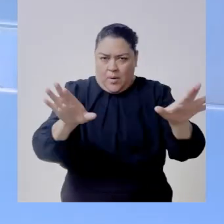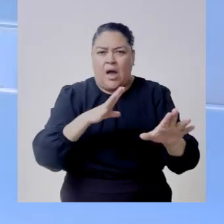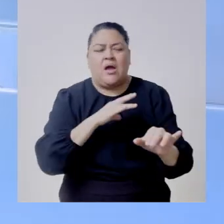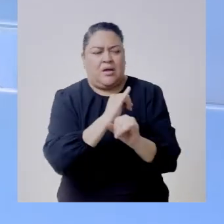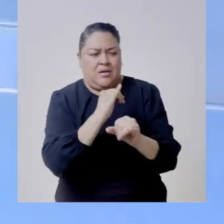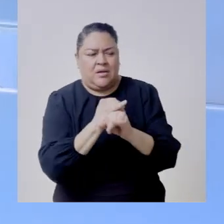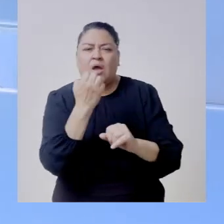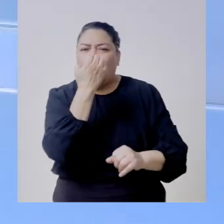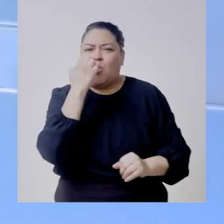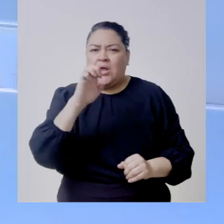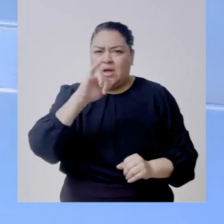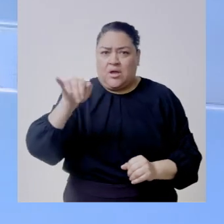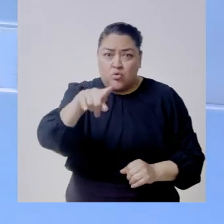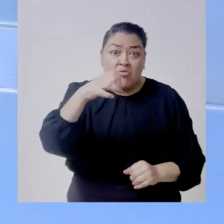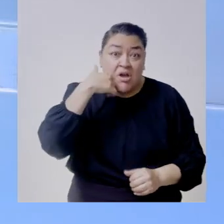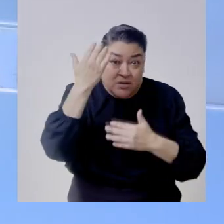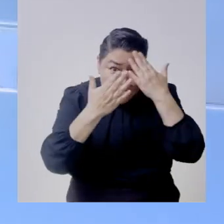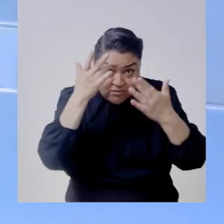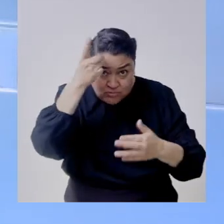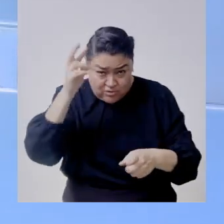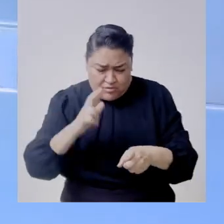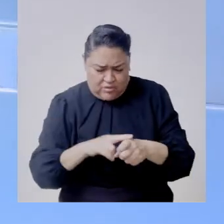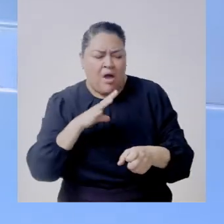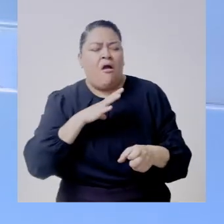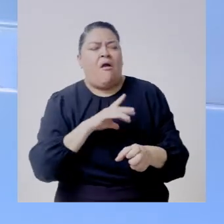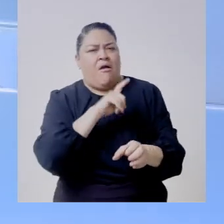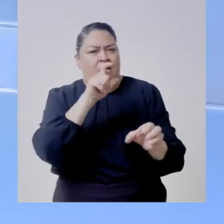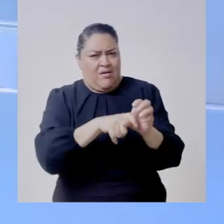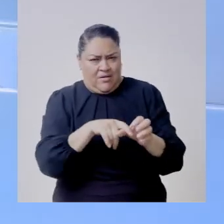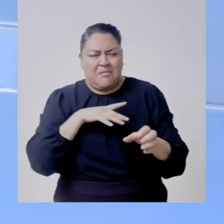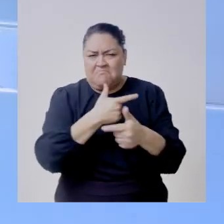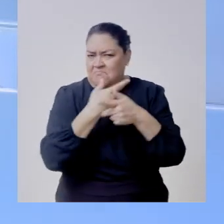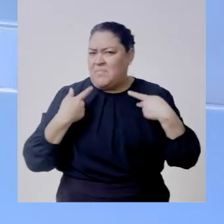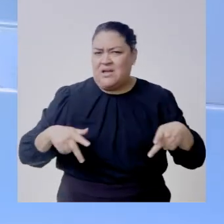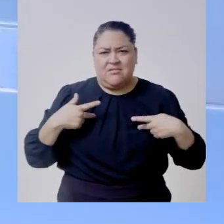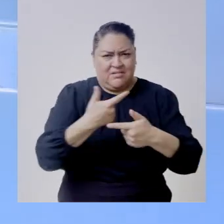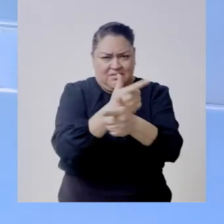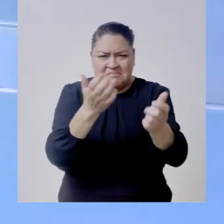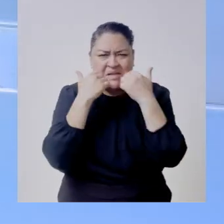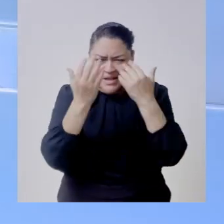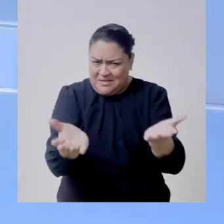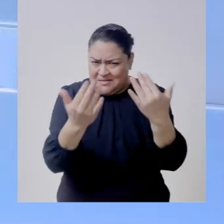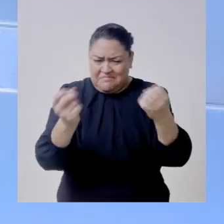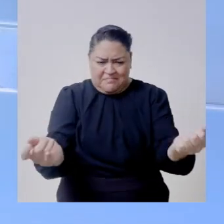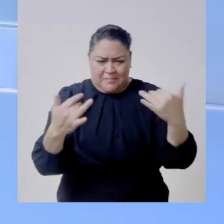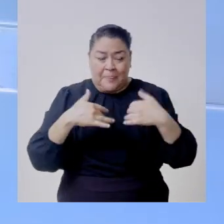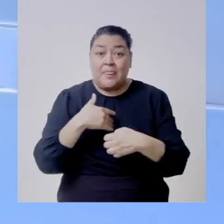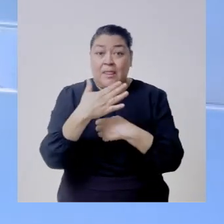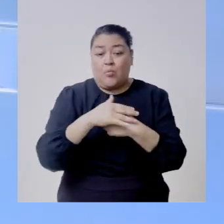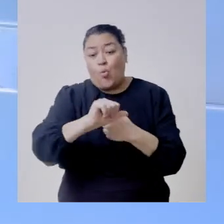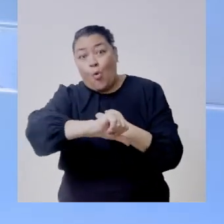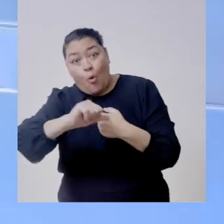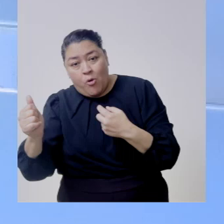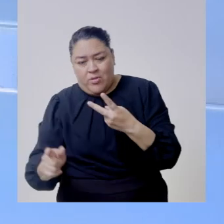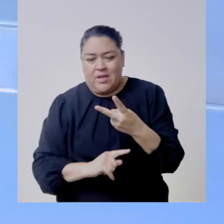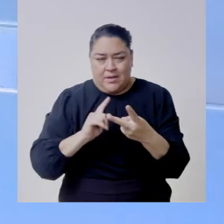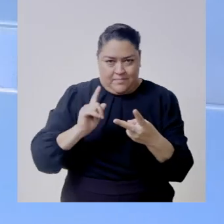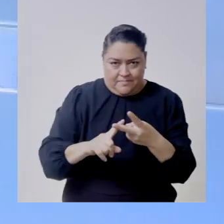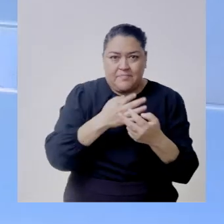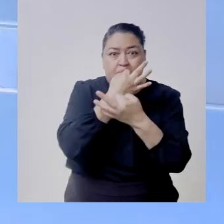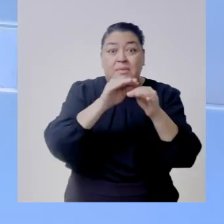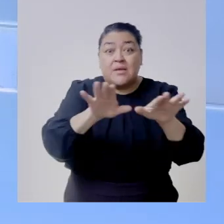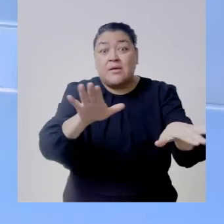circulando en las redes de la escuela judicial electoral y bueno pues invitamos a todas las personas que estén con nosotros está por salir también otra